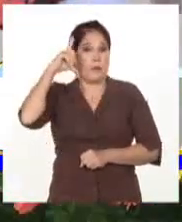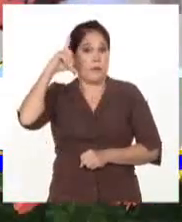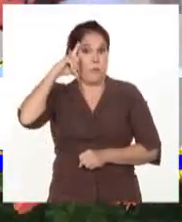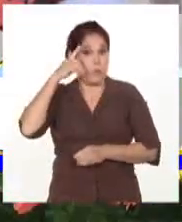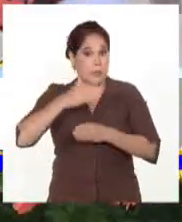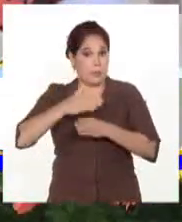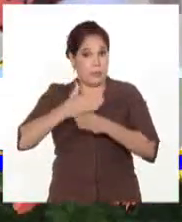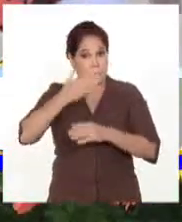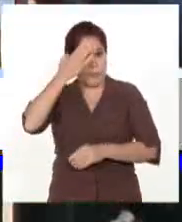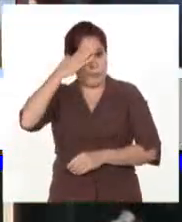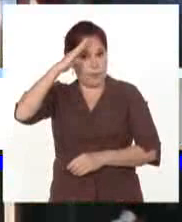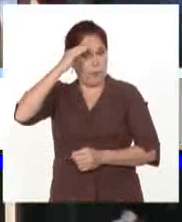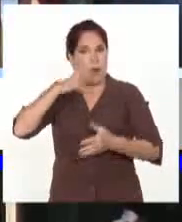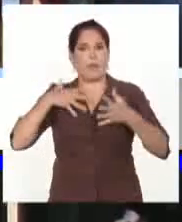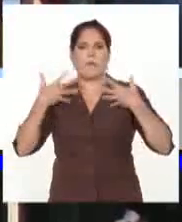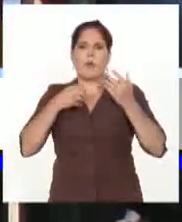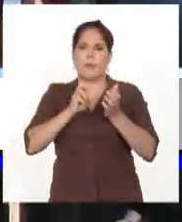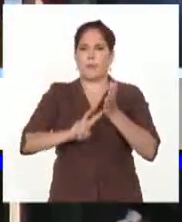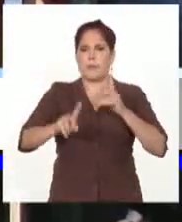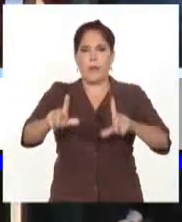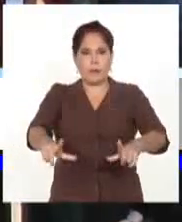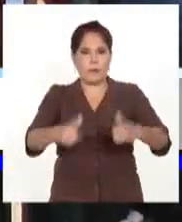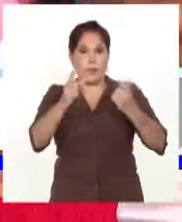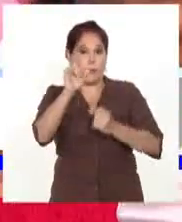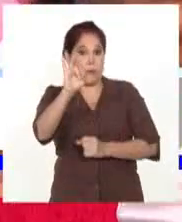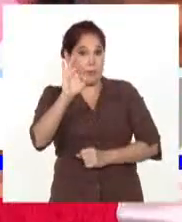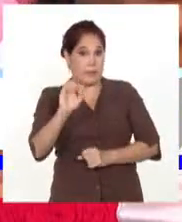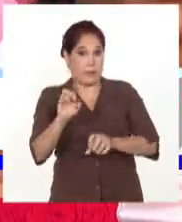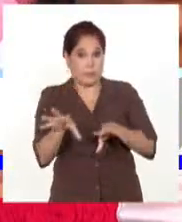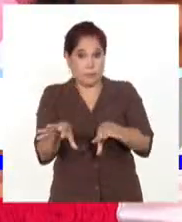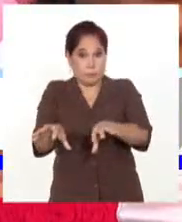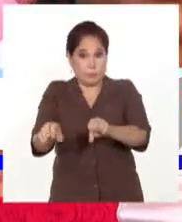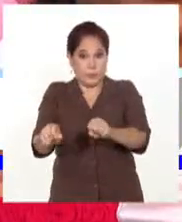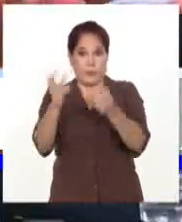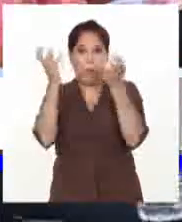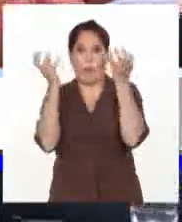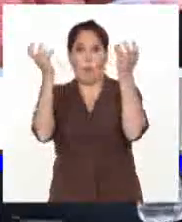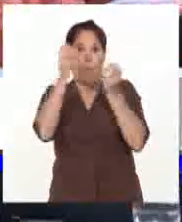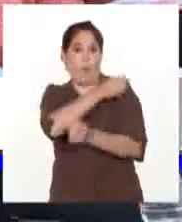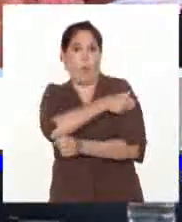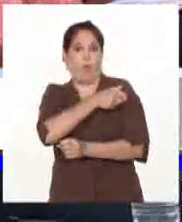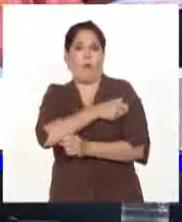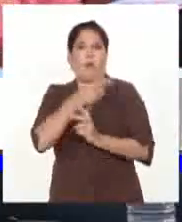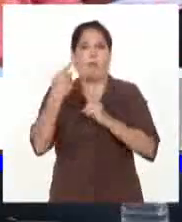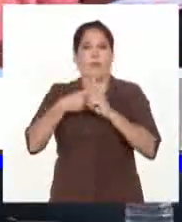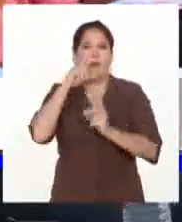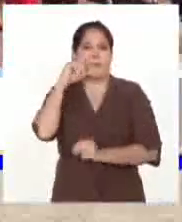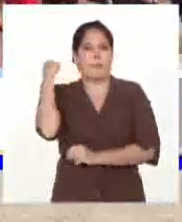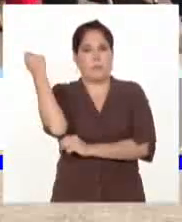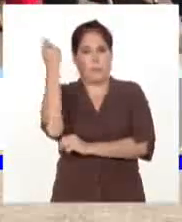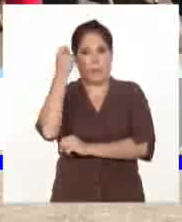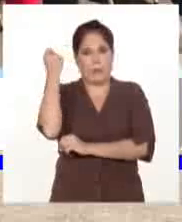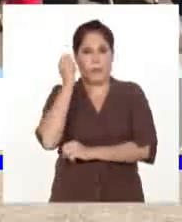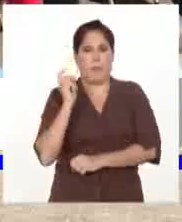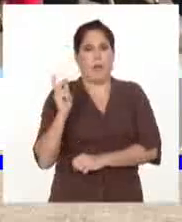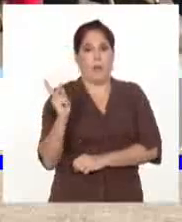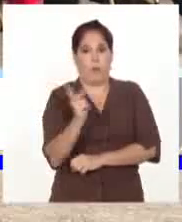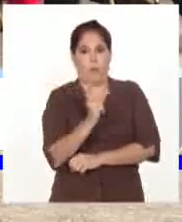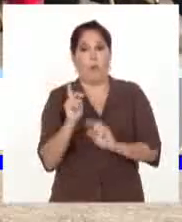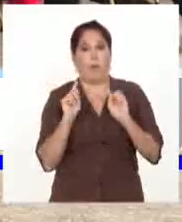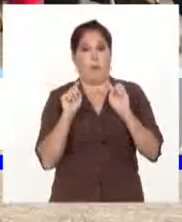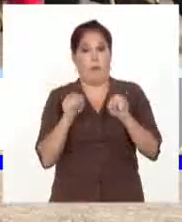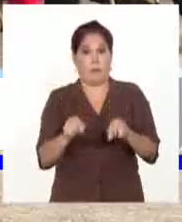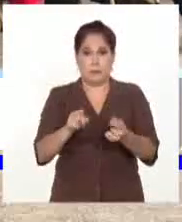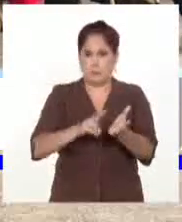celebró el acto provincial por el aniversario 70 del asalto a los cuarteles Moncada y Carlos Manuel de Céspedes. En presencia de los